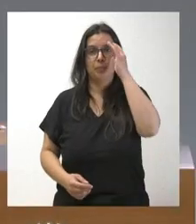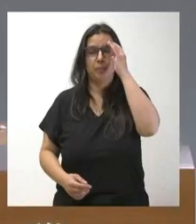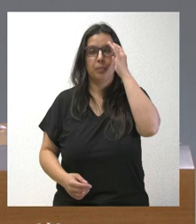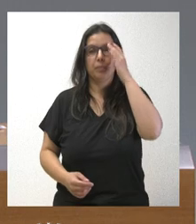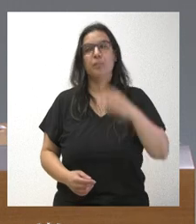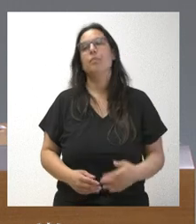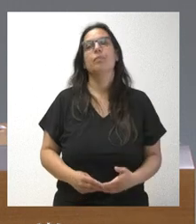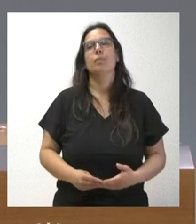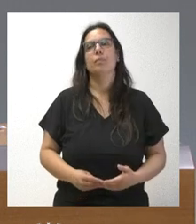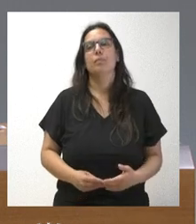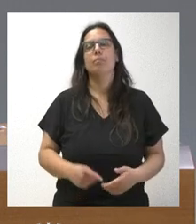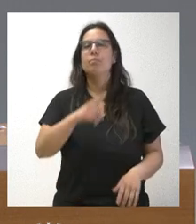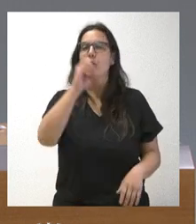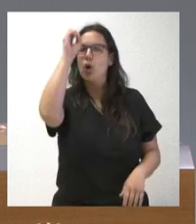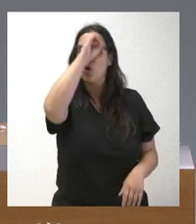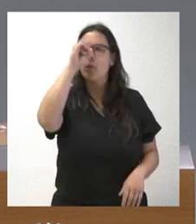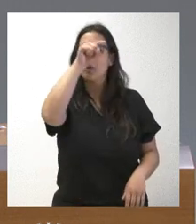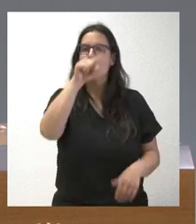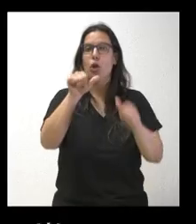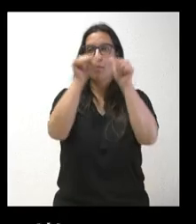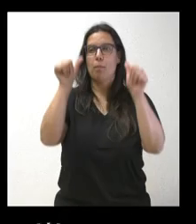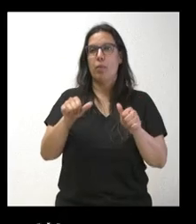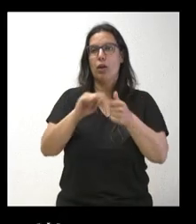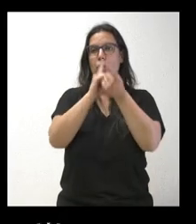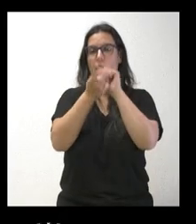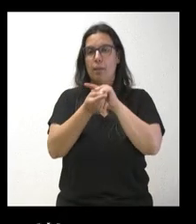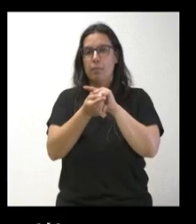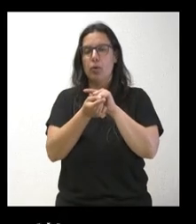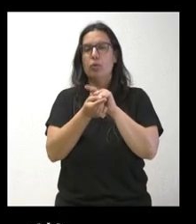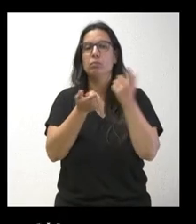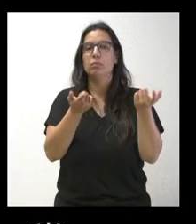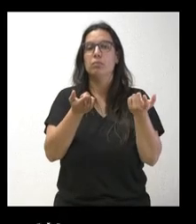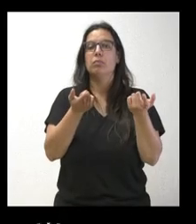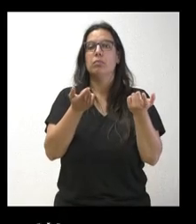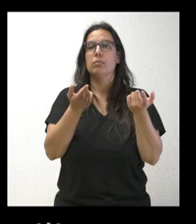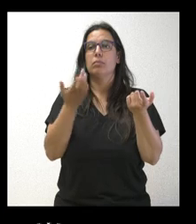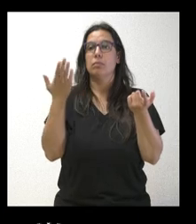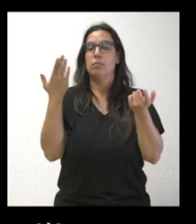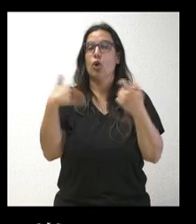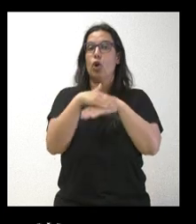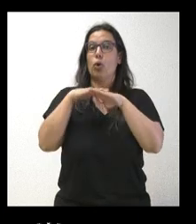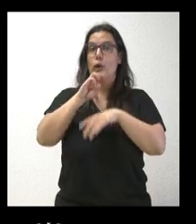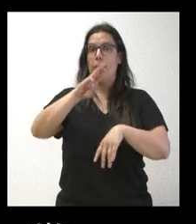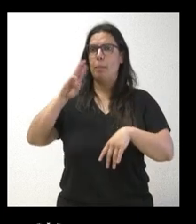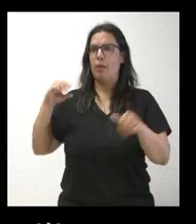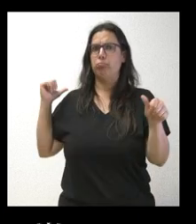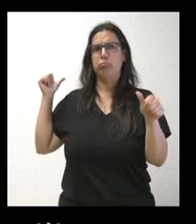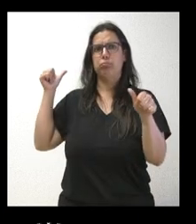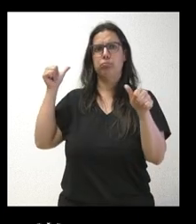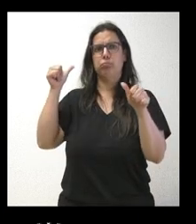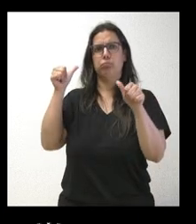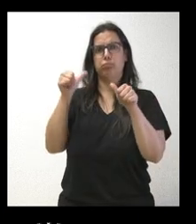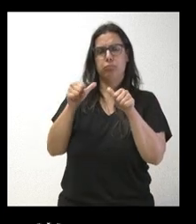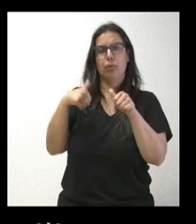¿Qué opinión le merece este cambio de modelo cuando usted ha sido consejero con un gobierno del PP que ha mantenido este modelo y lo ha puesto en marcha,